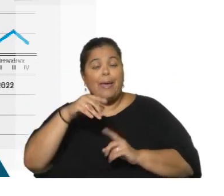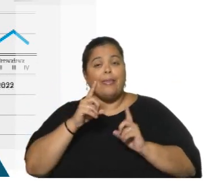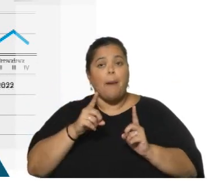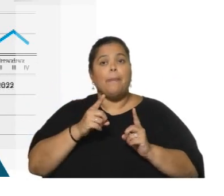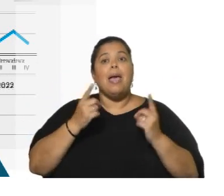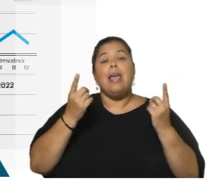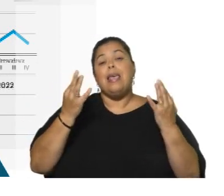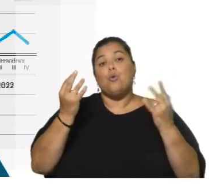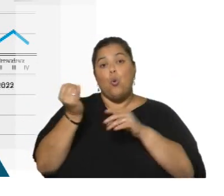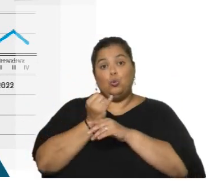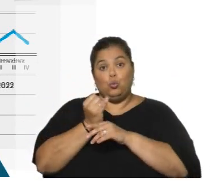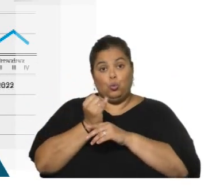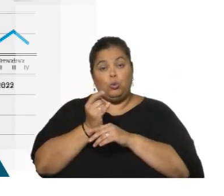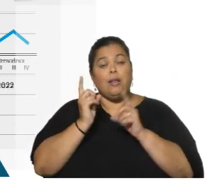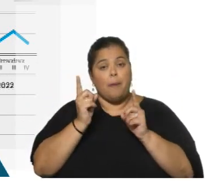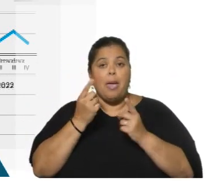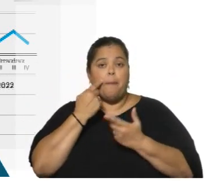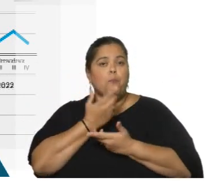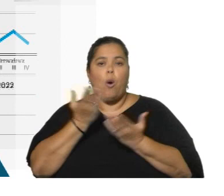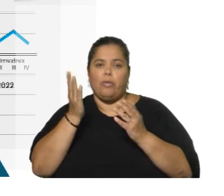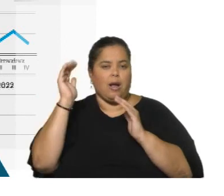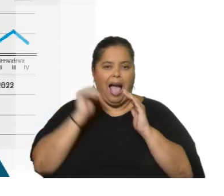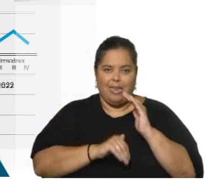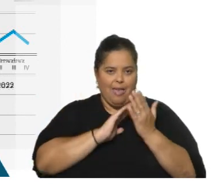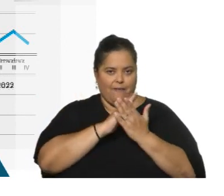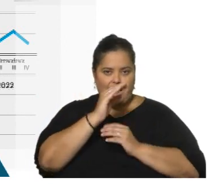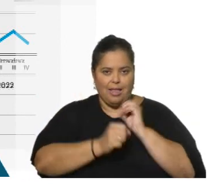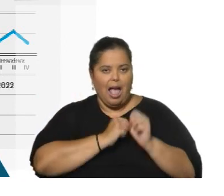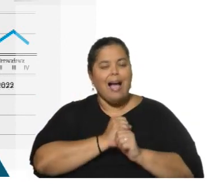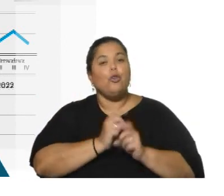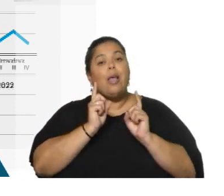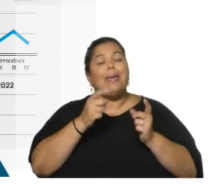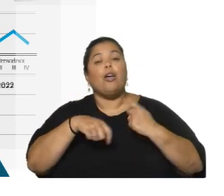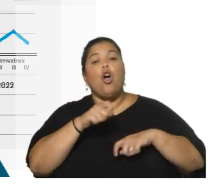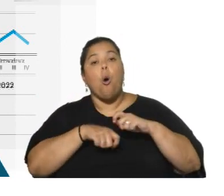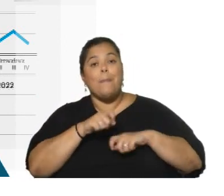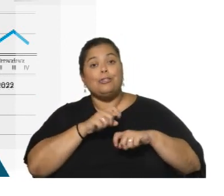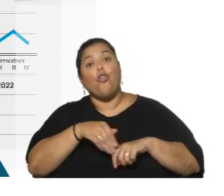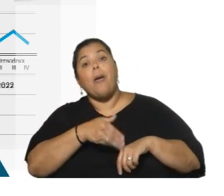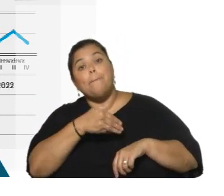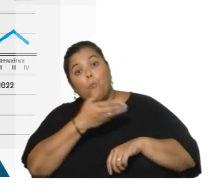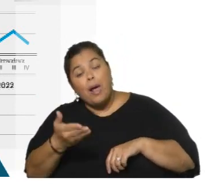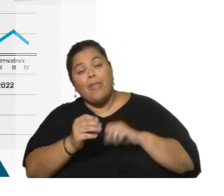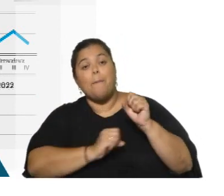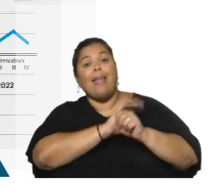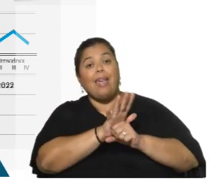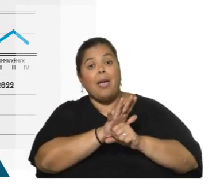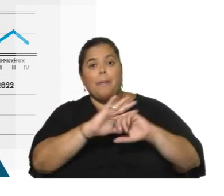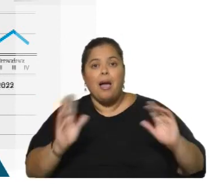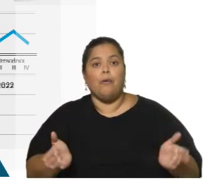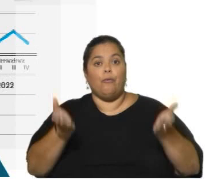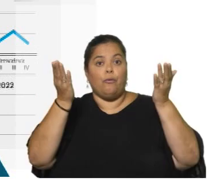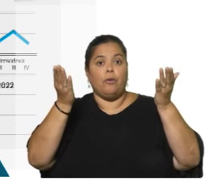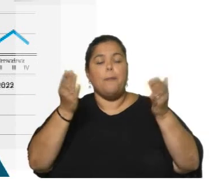que también muestra una caída sobre fin de año. Y el comercio, que pospandemia comenzó a levantar. Por un lado, los bienes